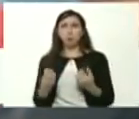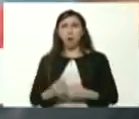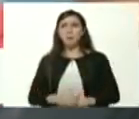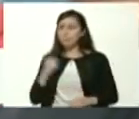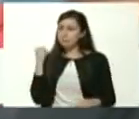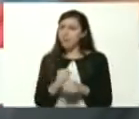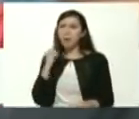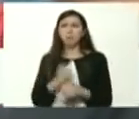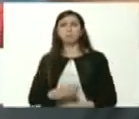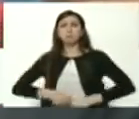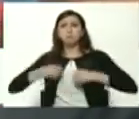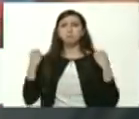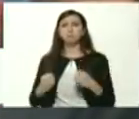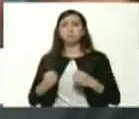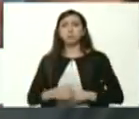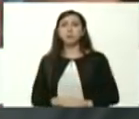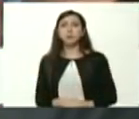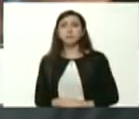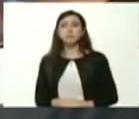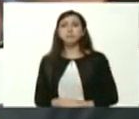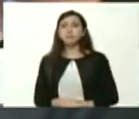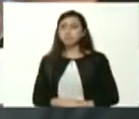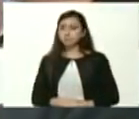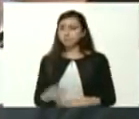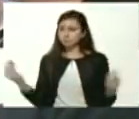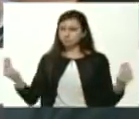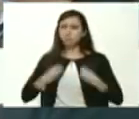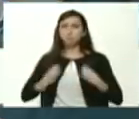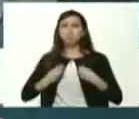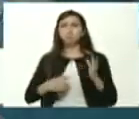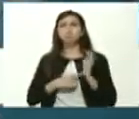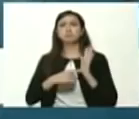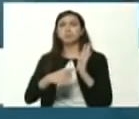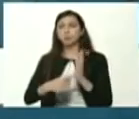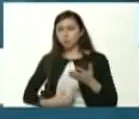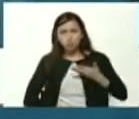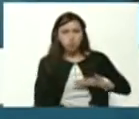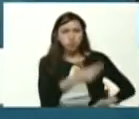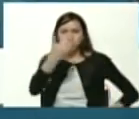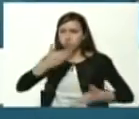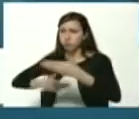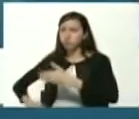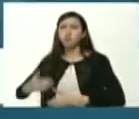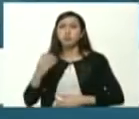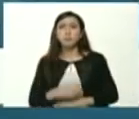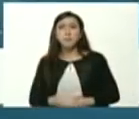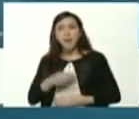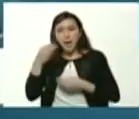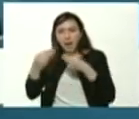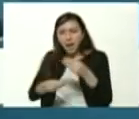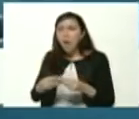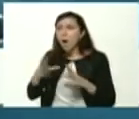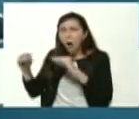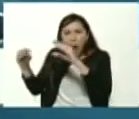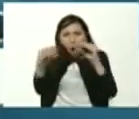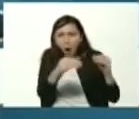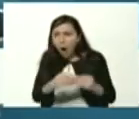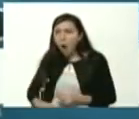pon pon pon viva viva interactuando actuando hablando